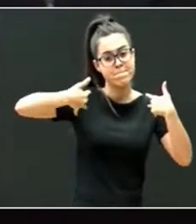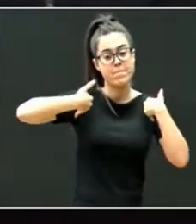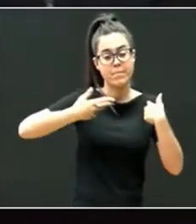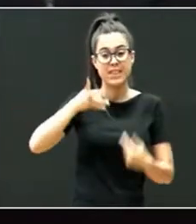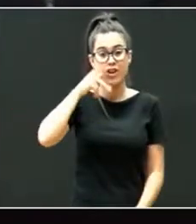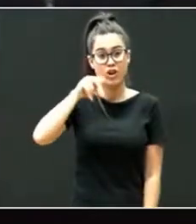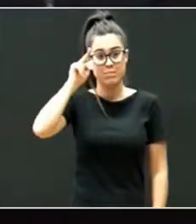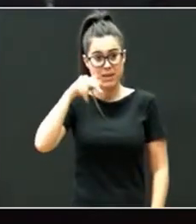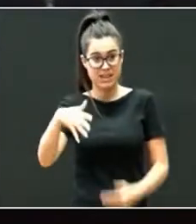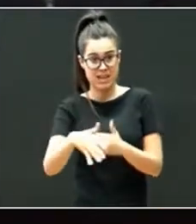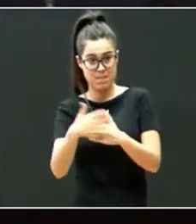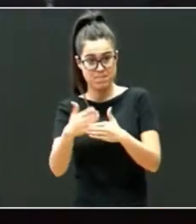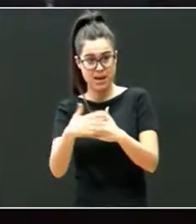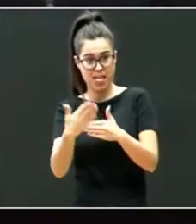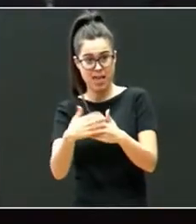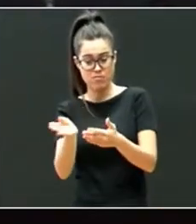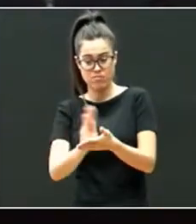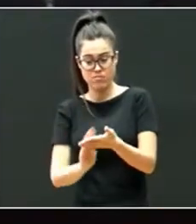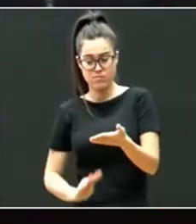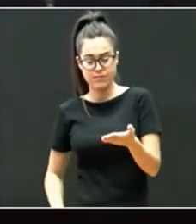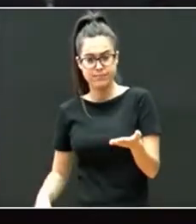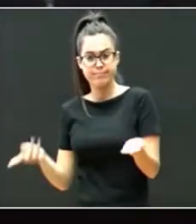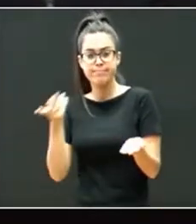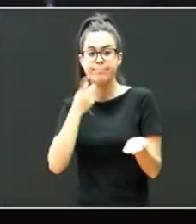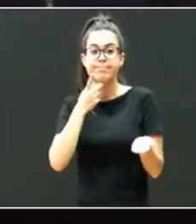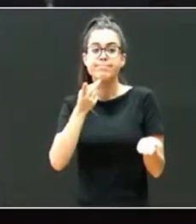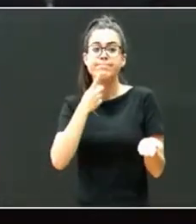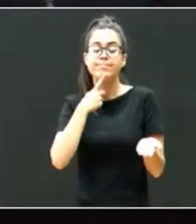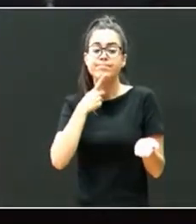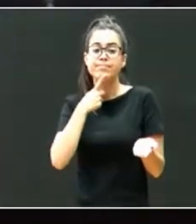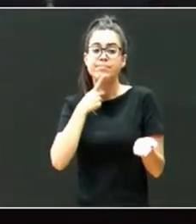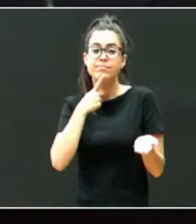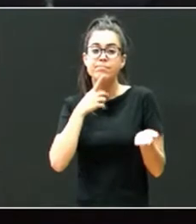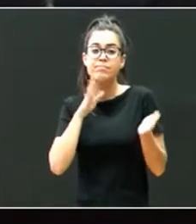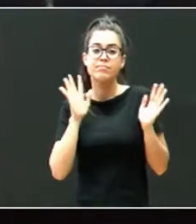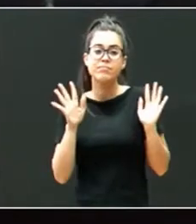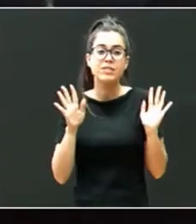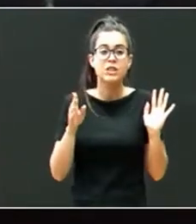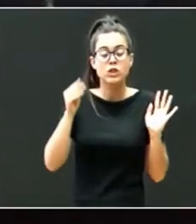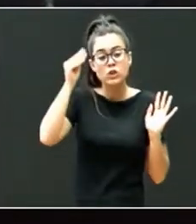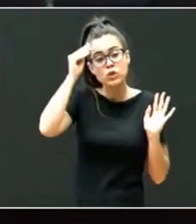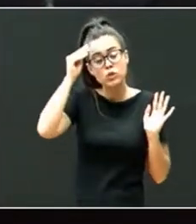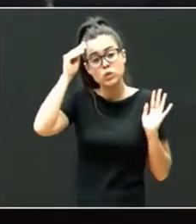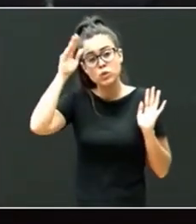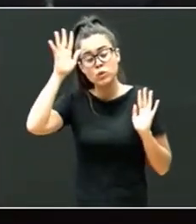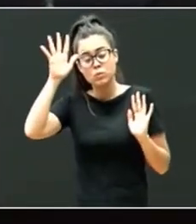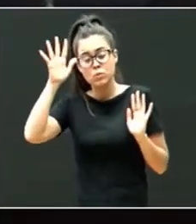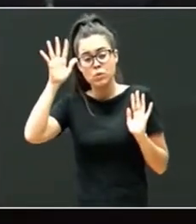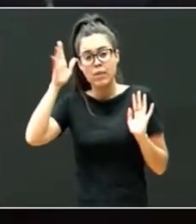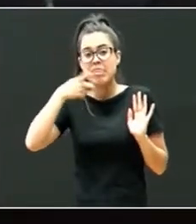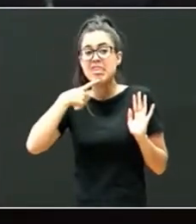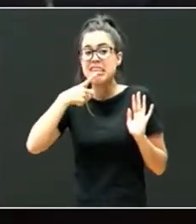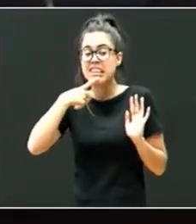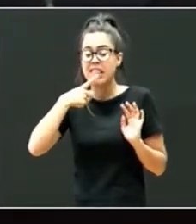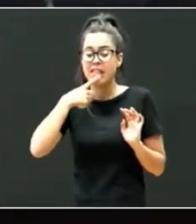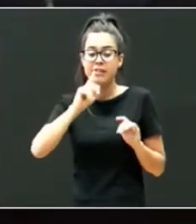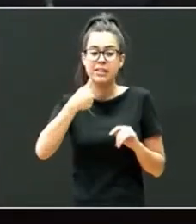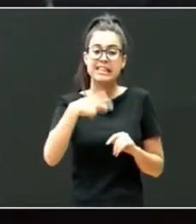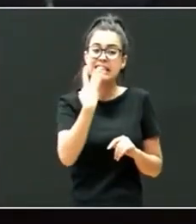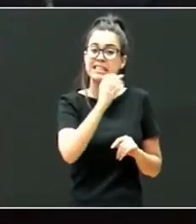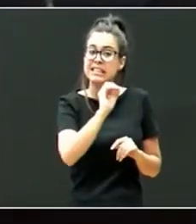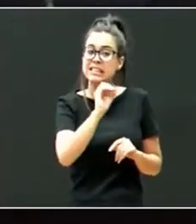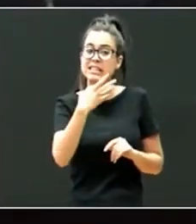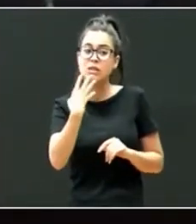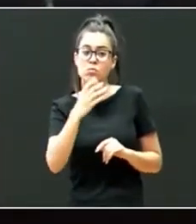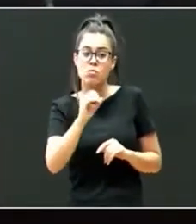por este diario, la estimación podría ser la punta del iceberg, esto ya es una suposición, porque dicen que entre el 30 y el 40%